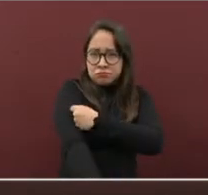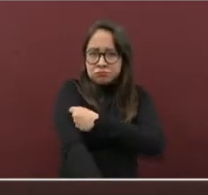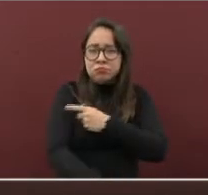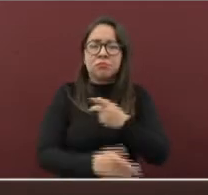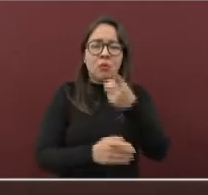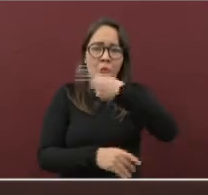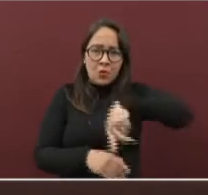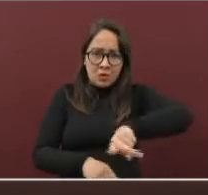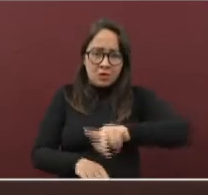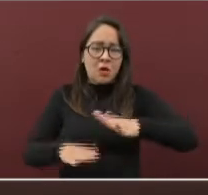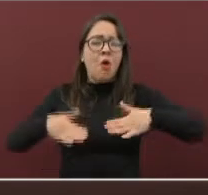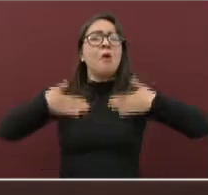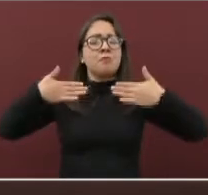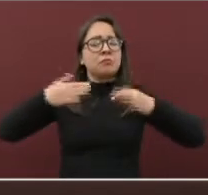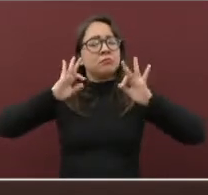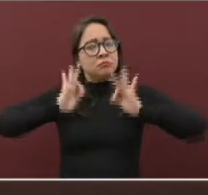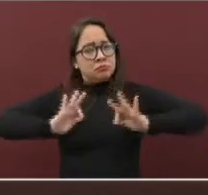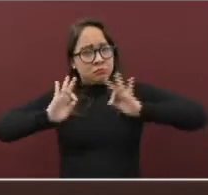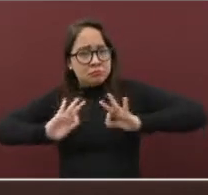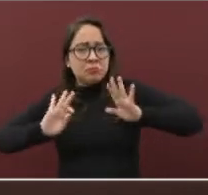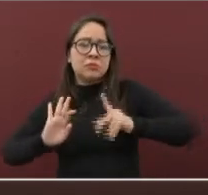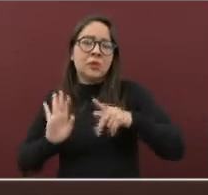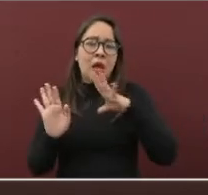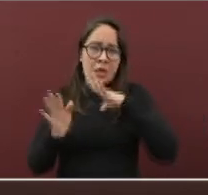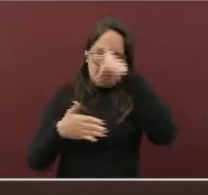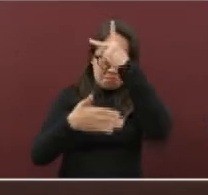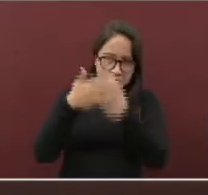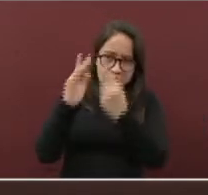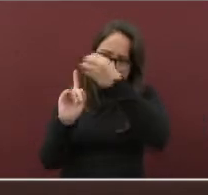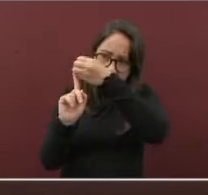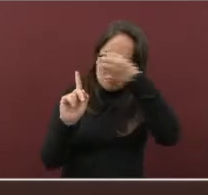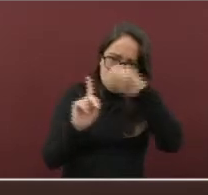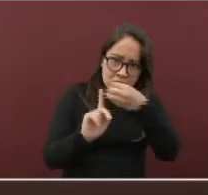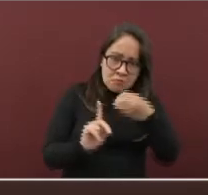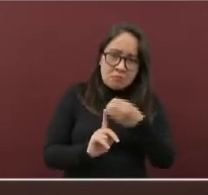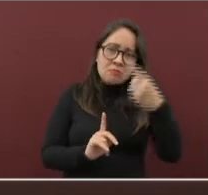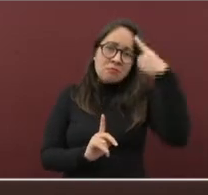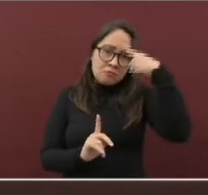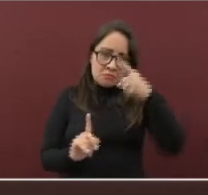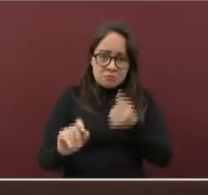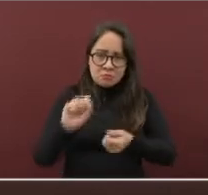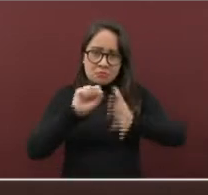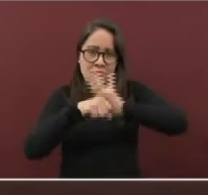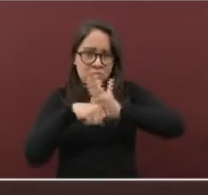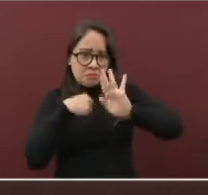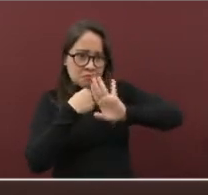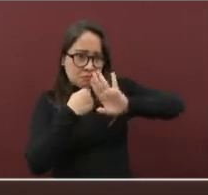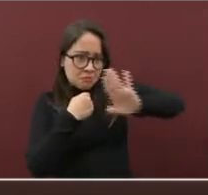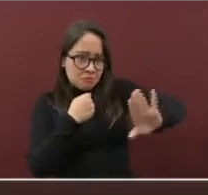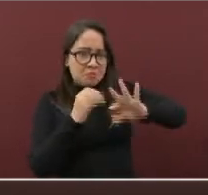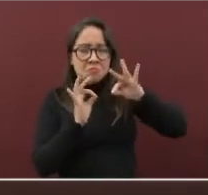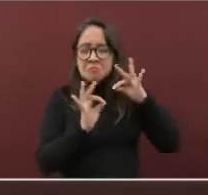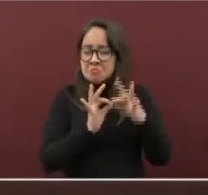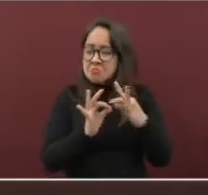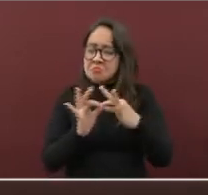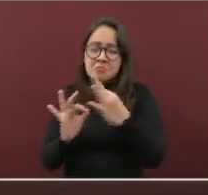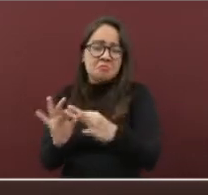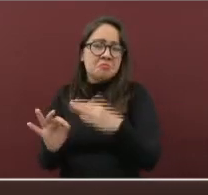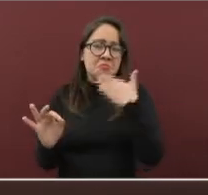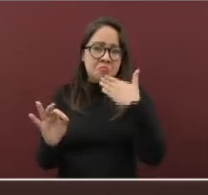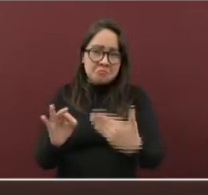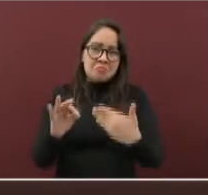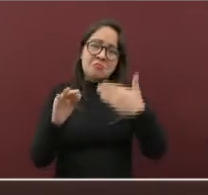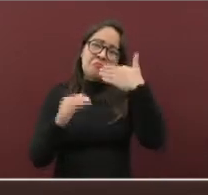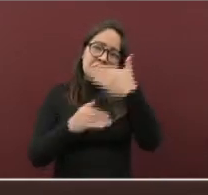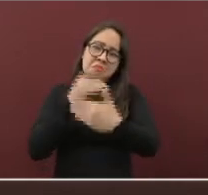plan nacional de vacunación respecto a la vacuna contra COVID-19 va en tiempo y forma